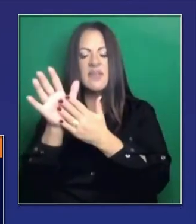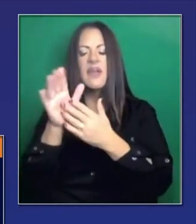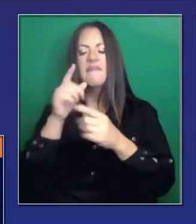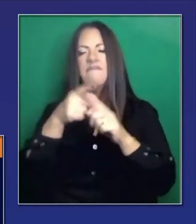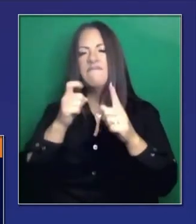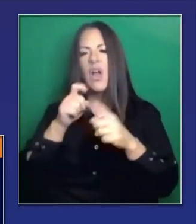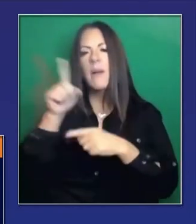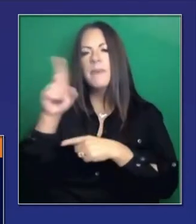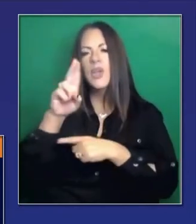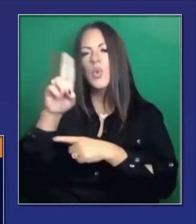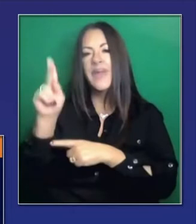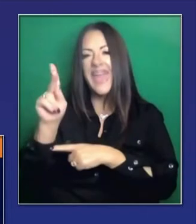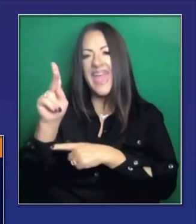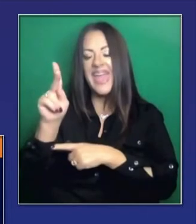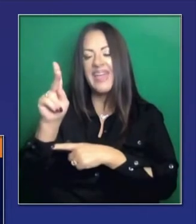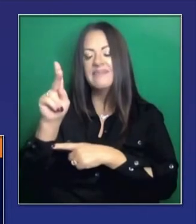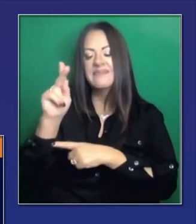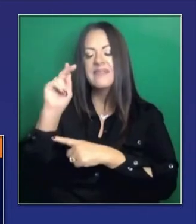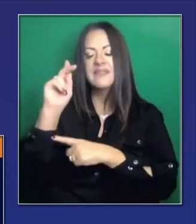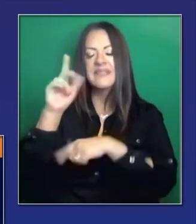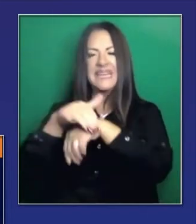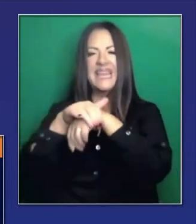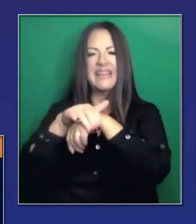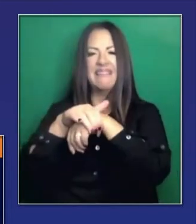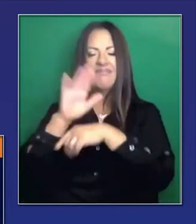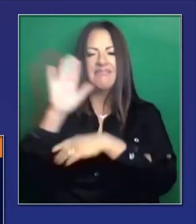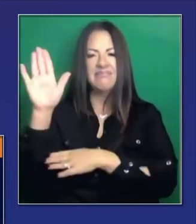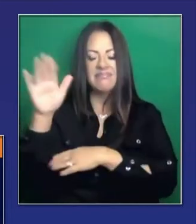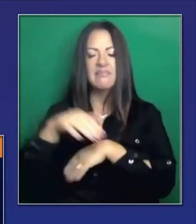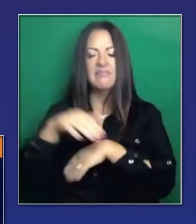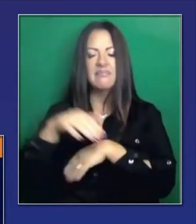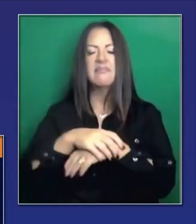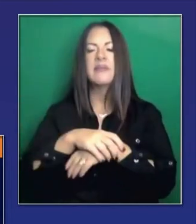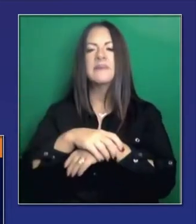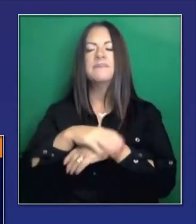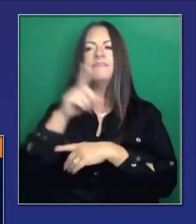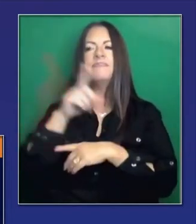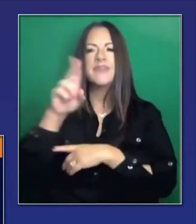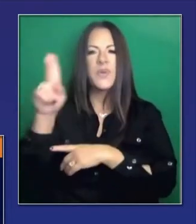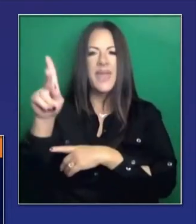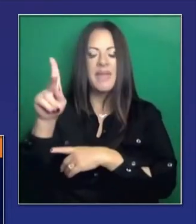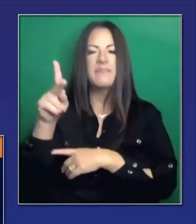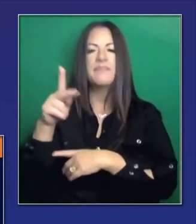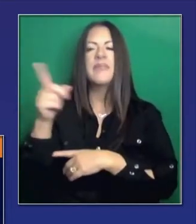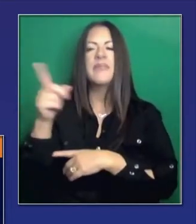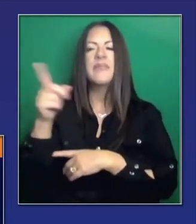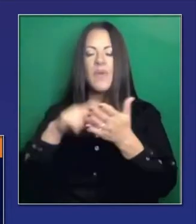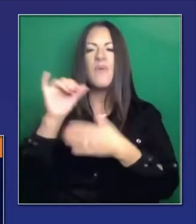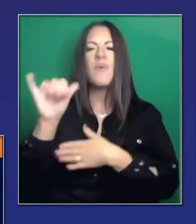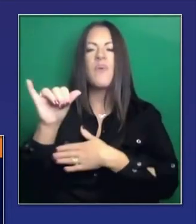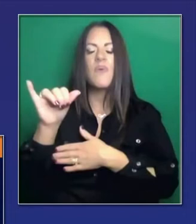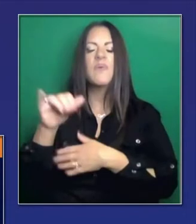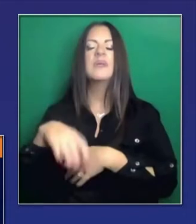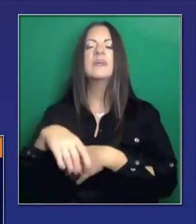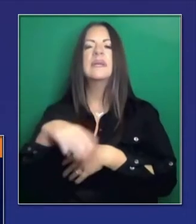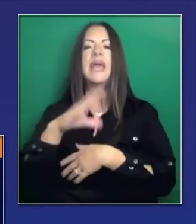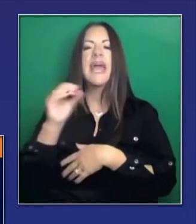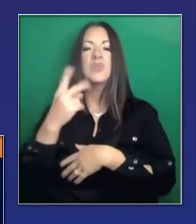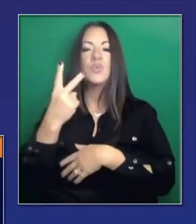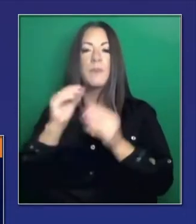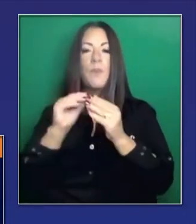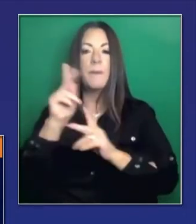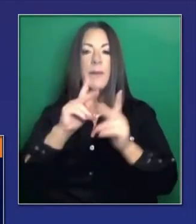identificada primero en el Reino Unido con dos individuos, una persona hospitalizada y dos individuos